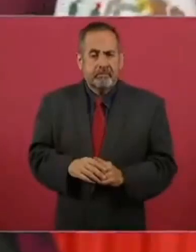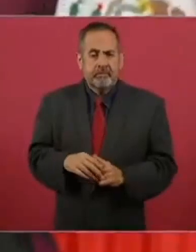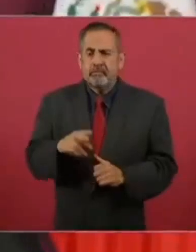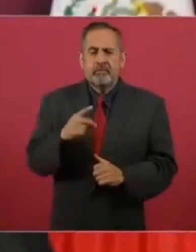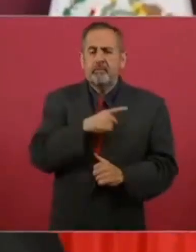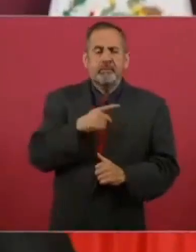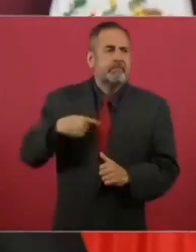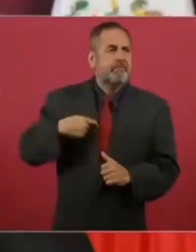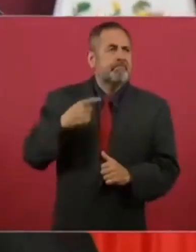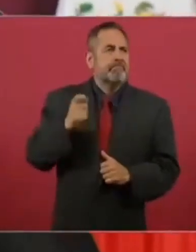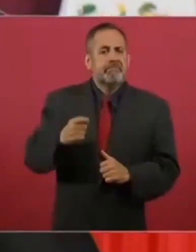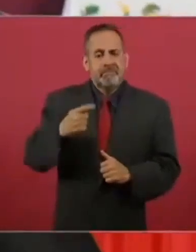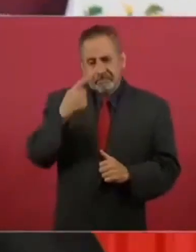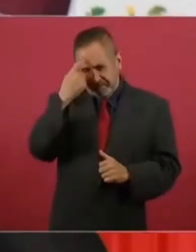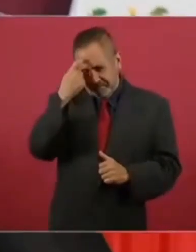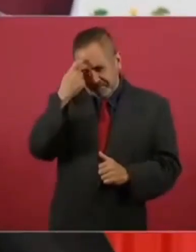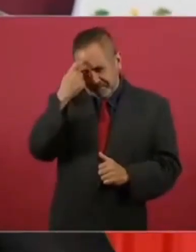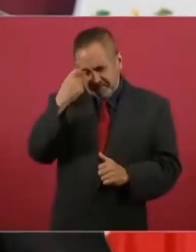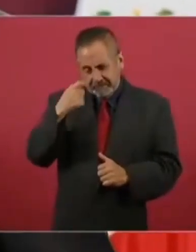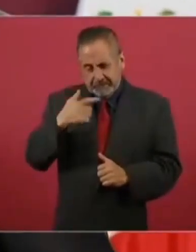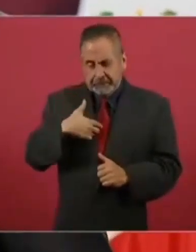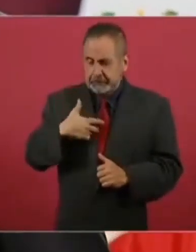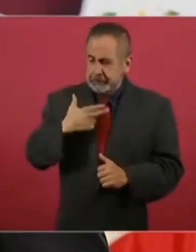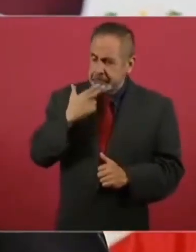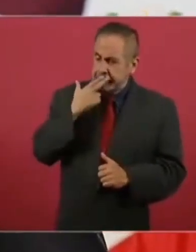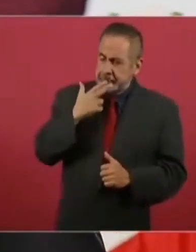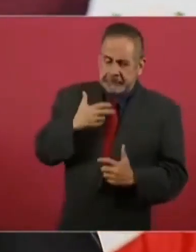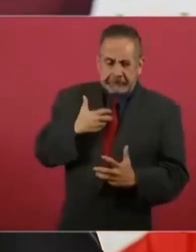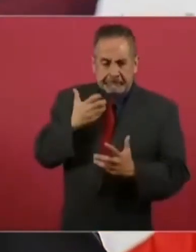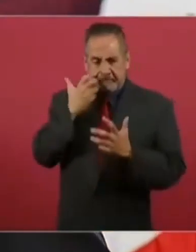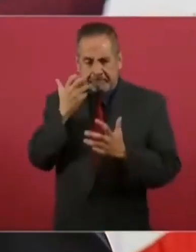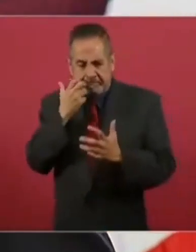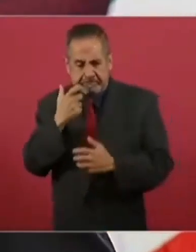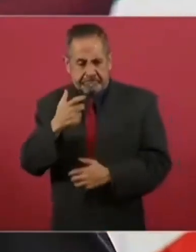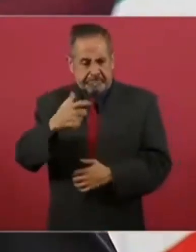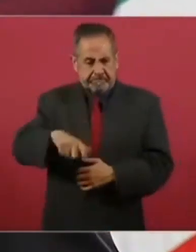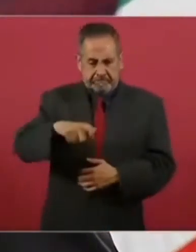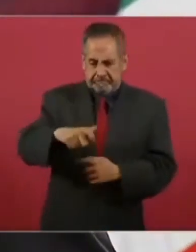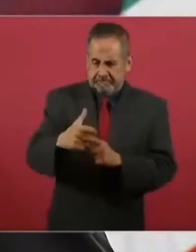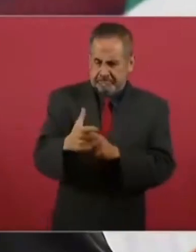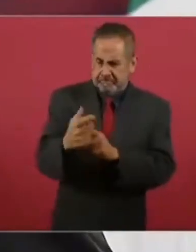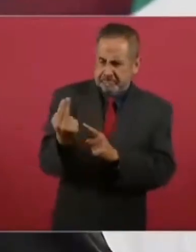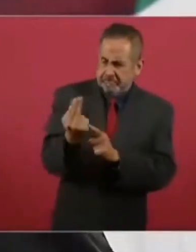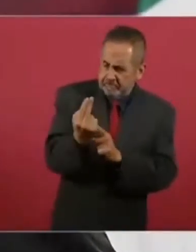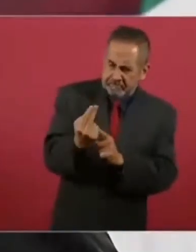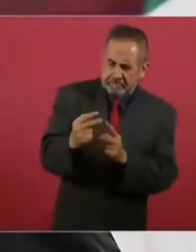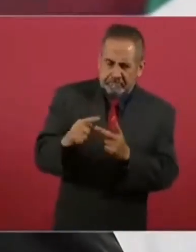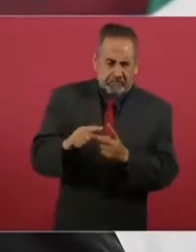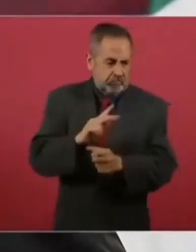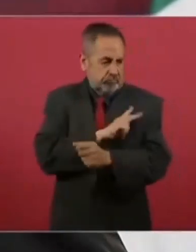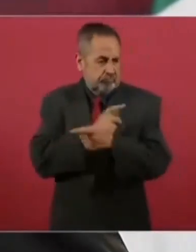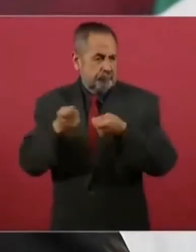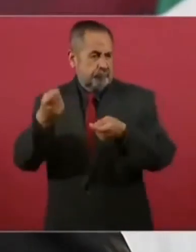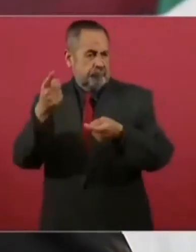tener mucho apego, ni al dinero, ni al poder.